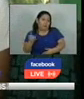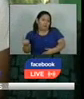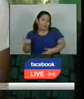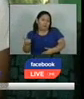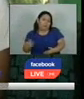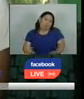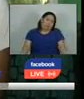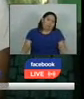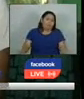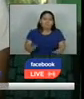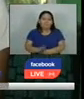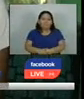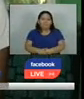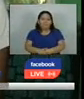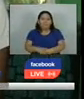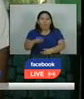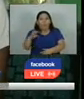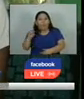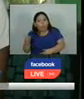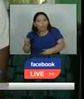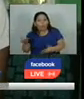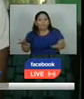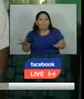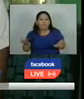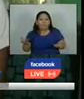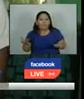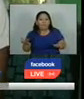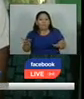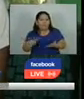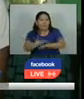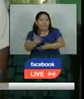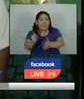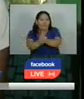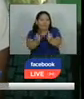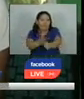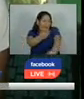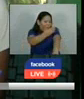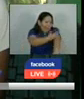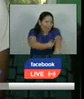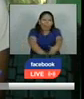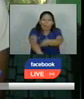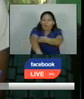heridas o con ciertas lesiones